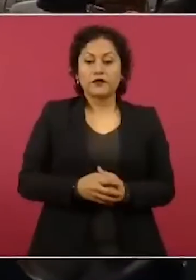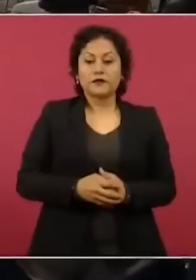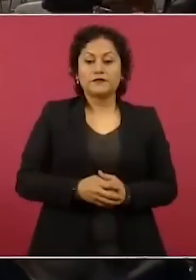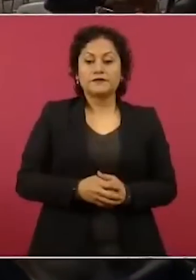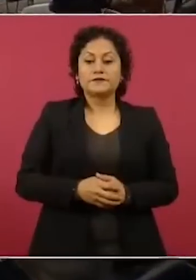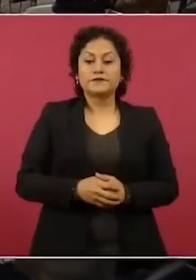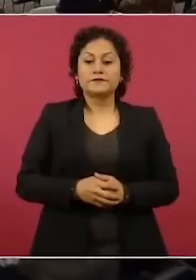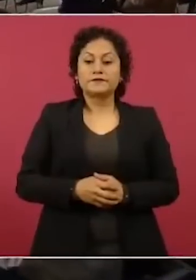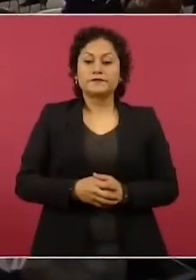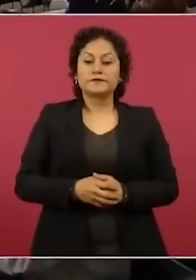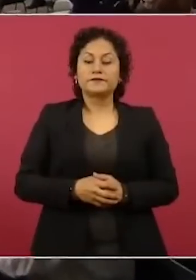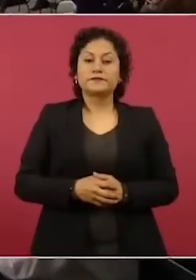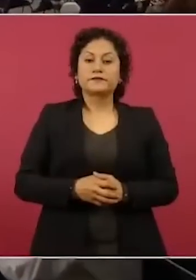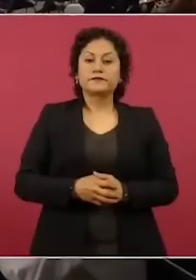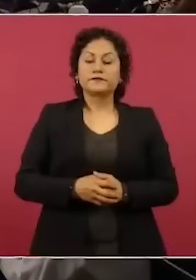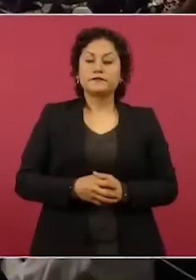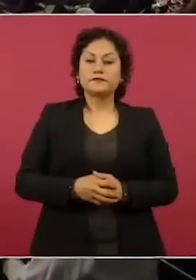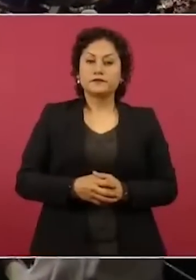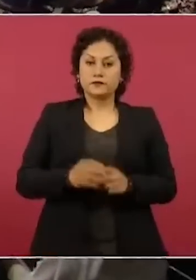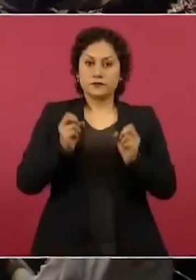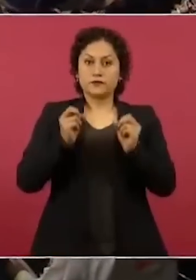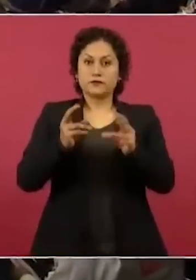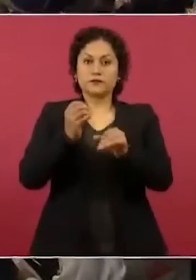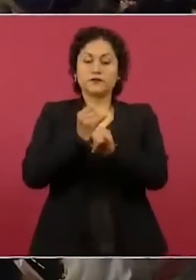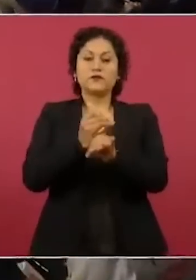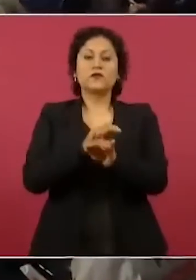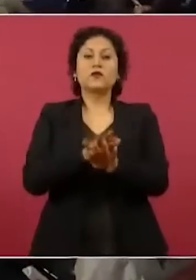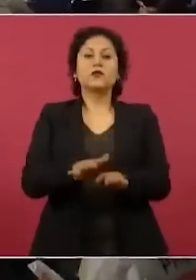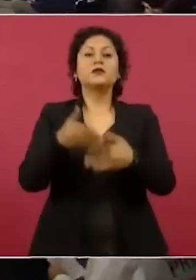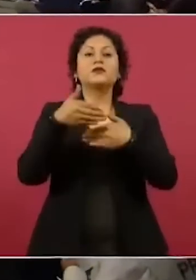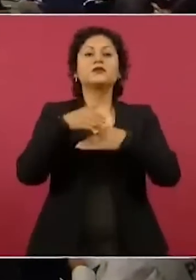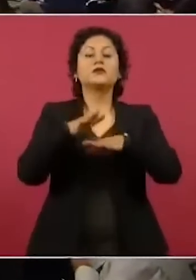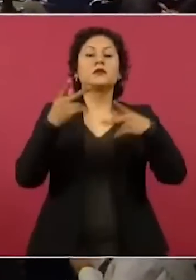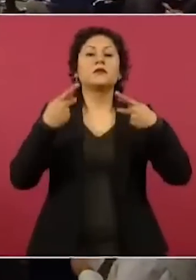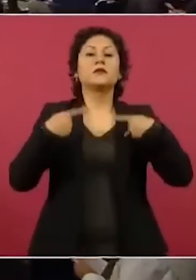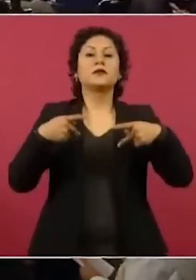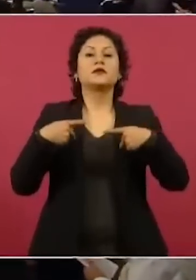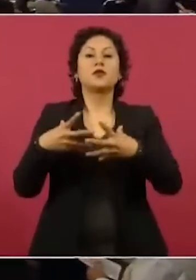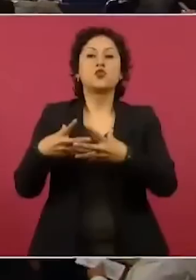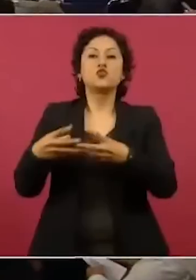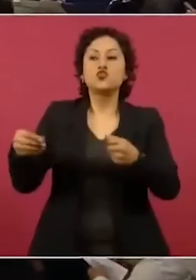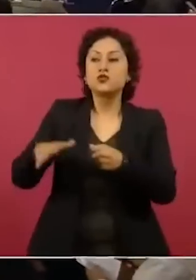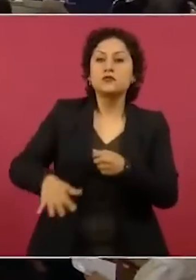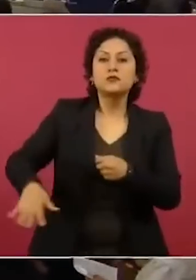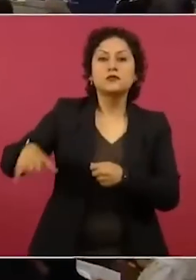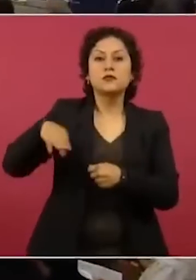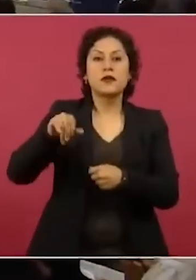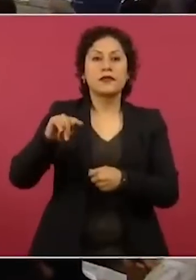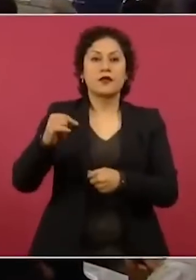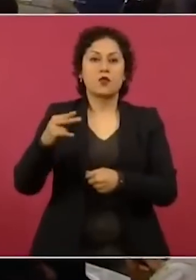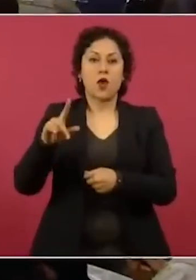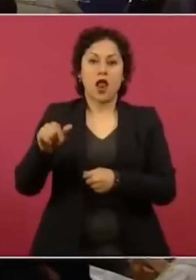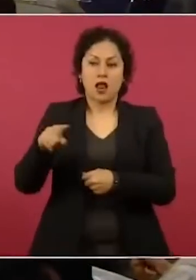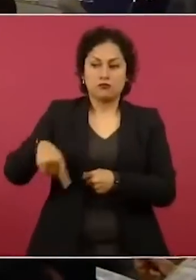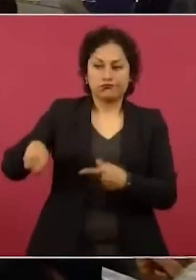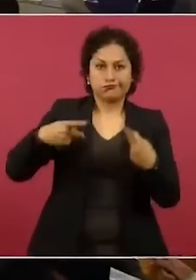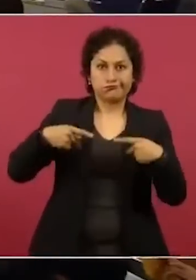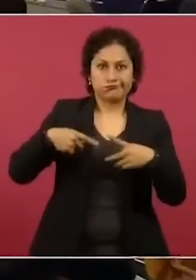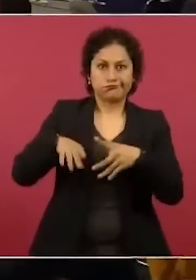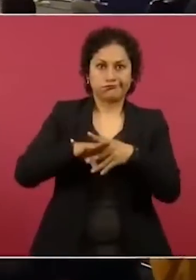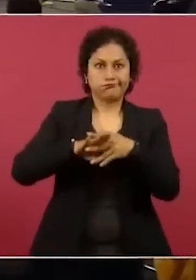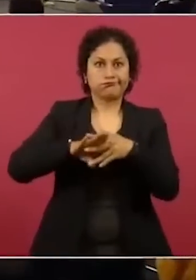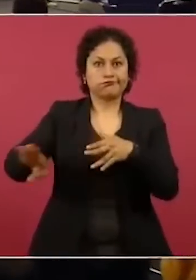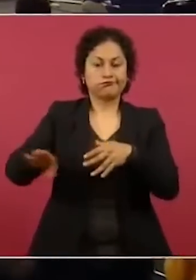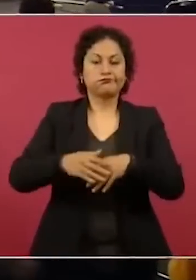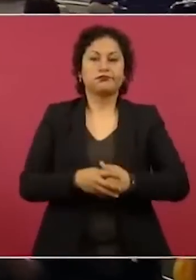Vamos a informar sobre las personas desaparecidas allá en Matehuala, sobre los migrantes. De conformidad